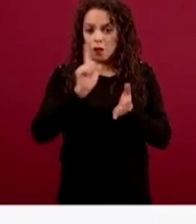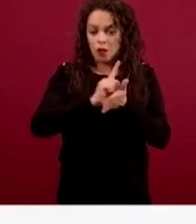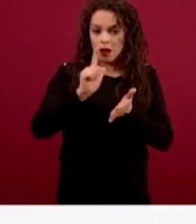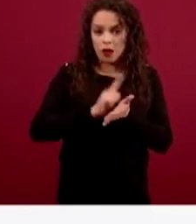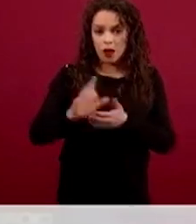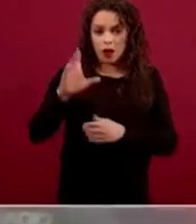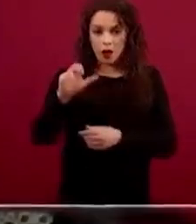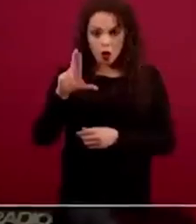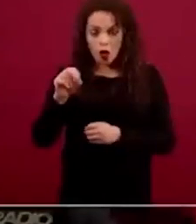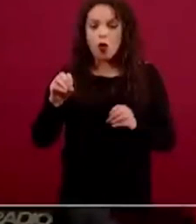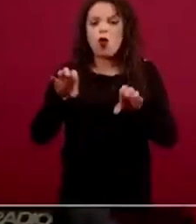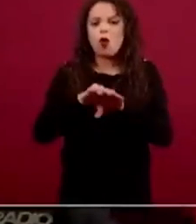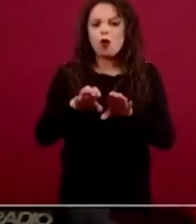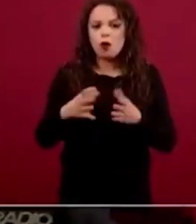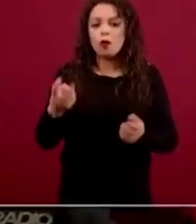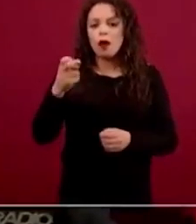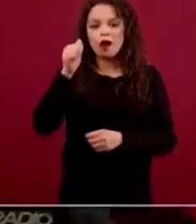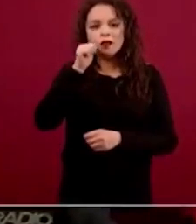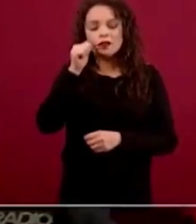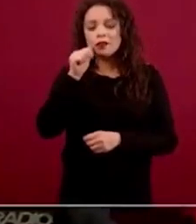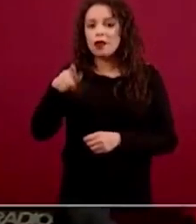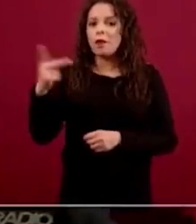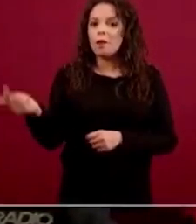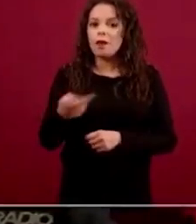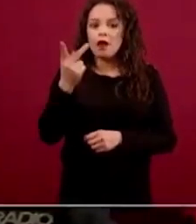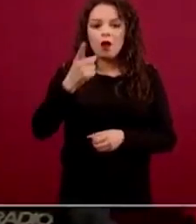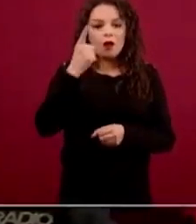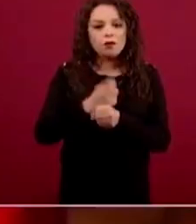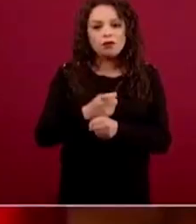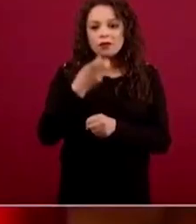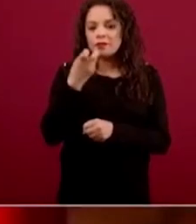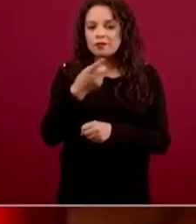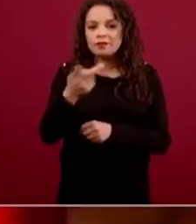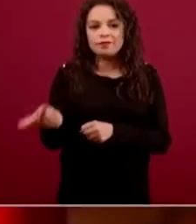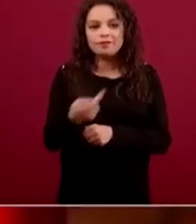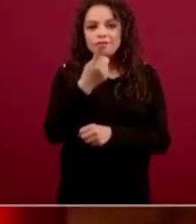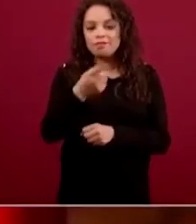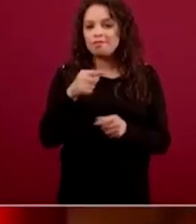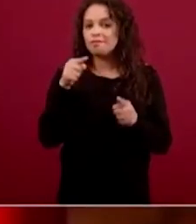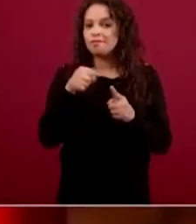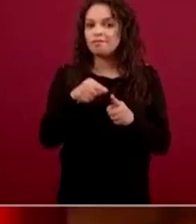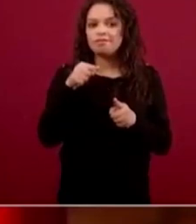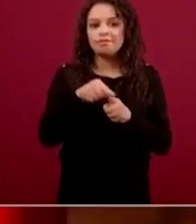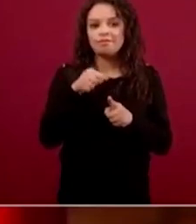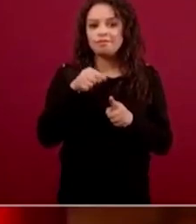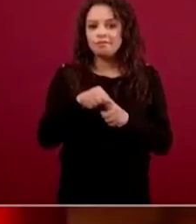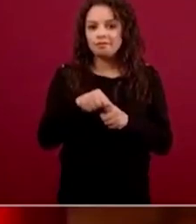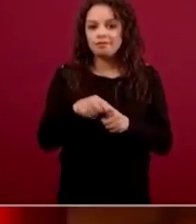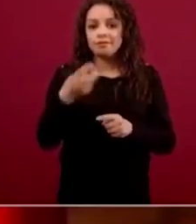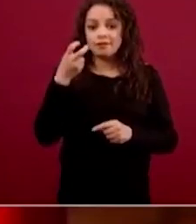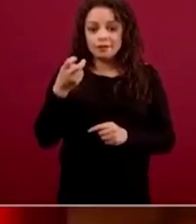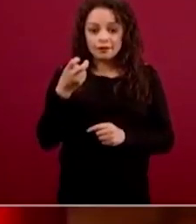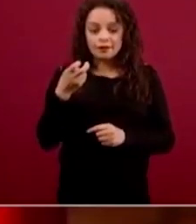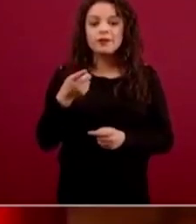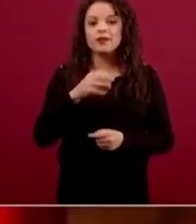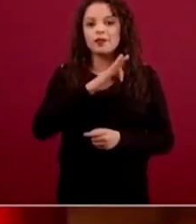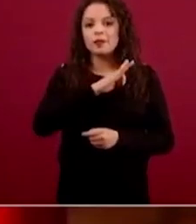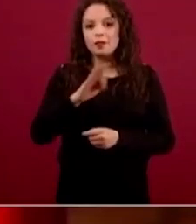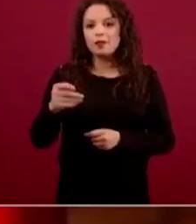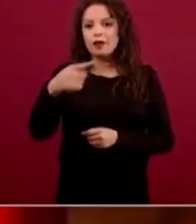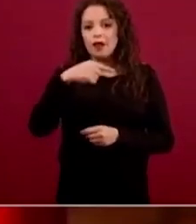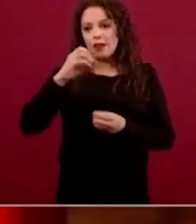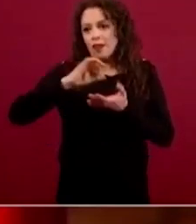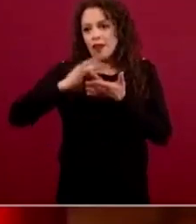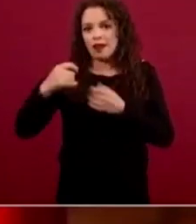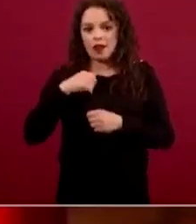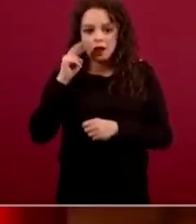Distancia a través de este chatbot y eso nos da también luz para saber cómo vamos a ir modificando, cómo